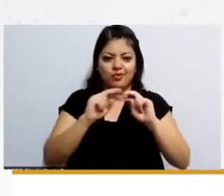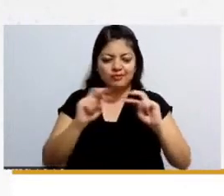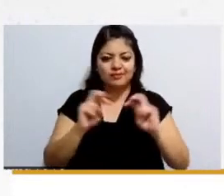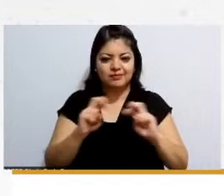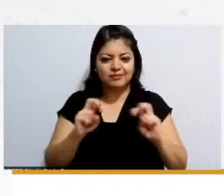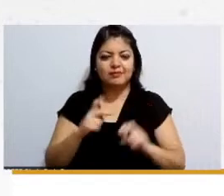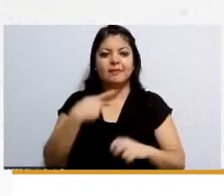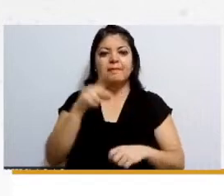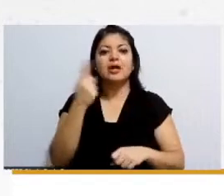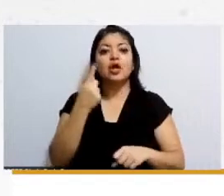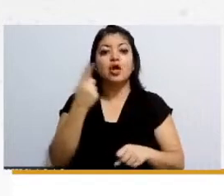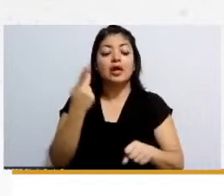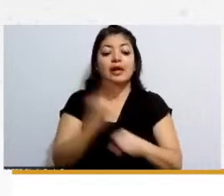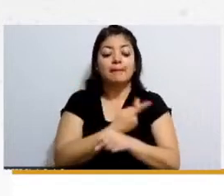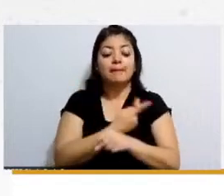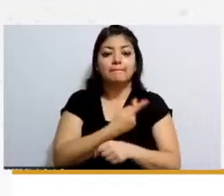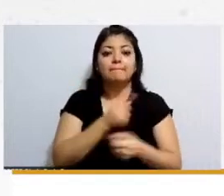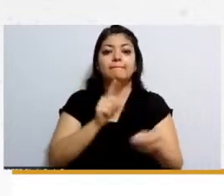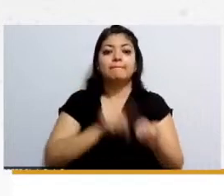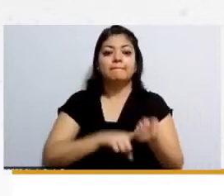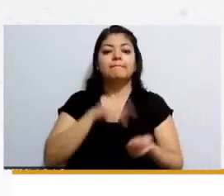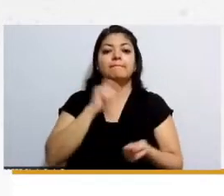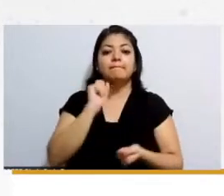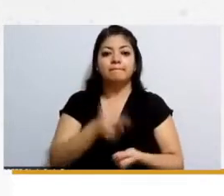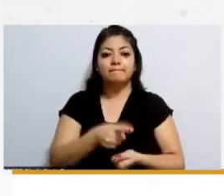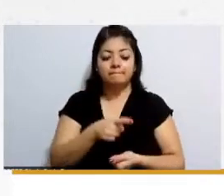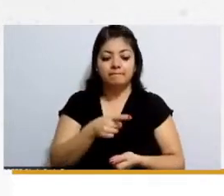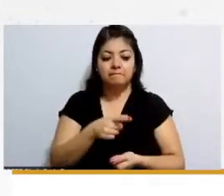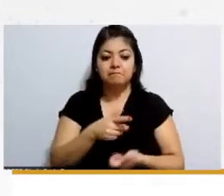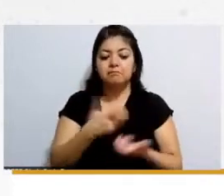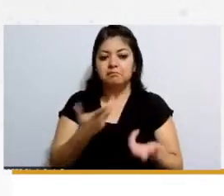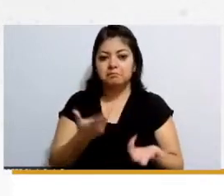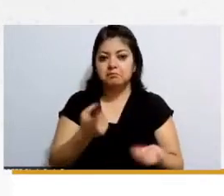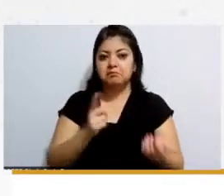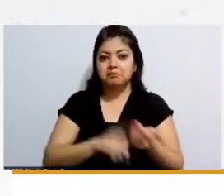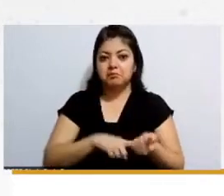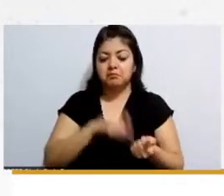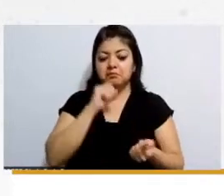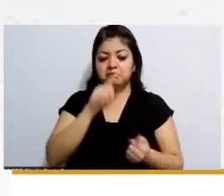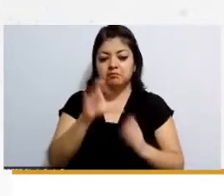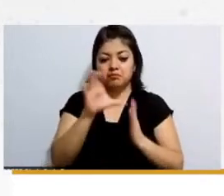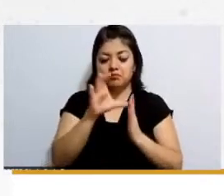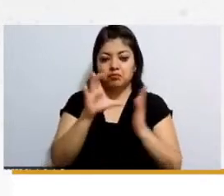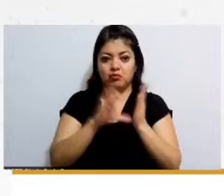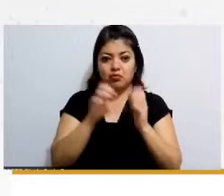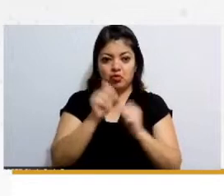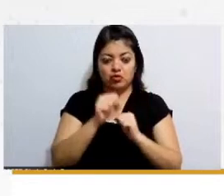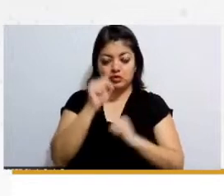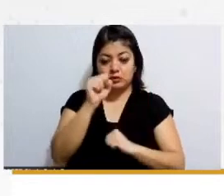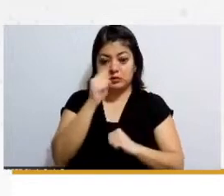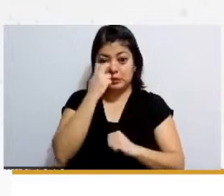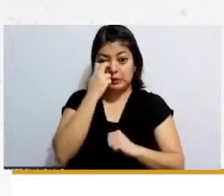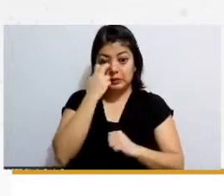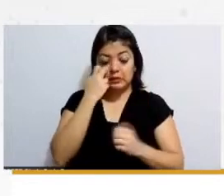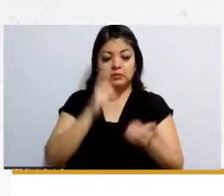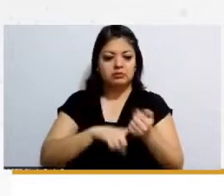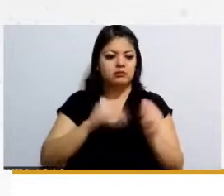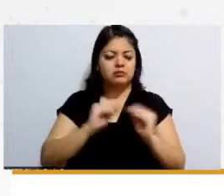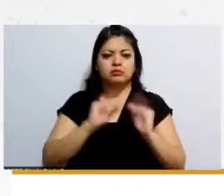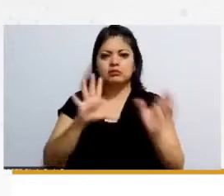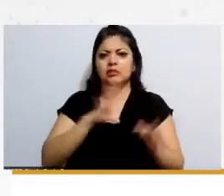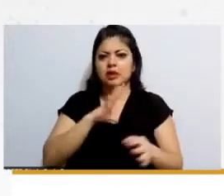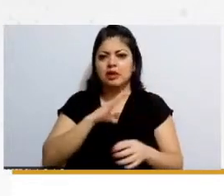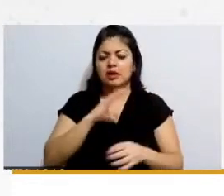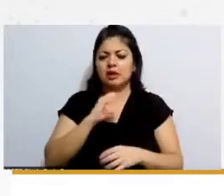aquí estos cuadernos pues nos dice viene parte de la constitución porque obviamente se maneja el amparo se